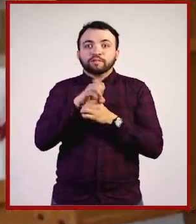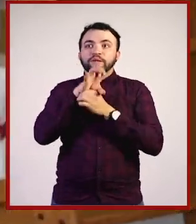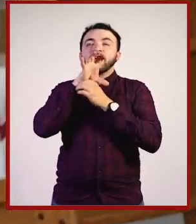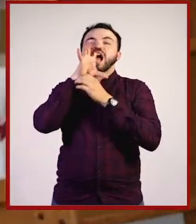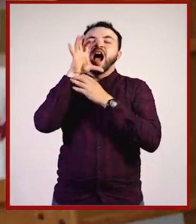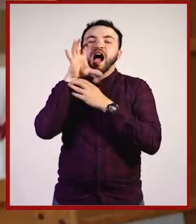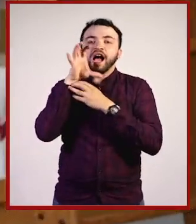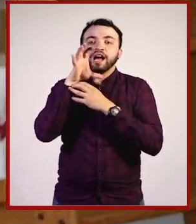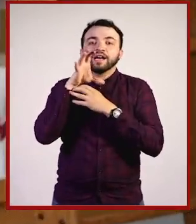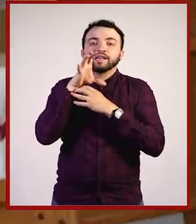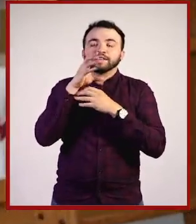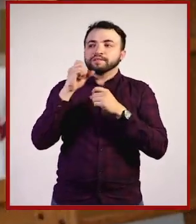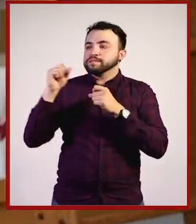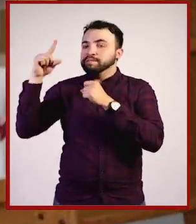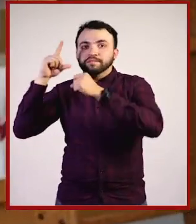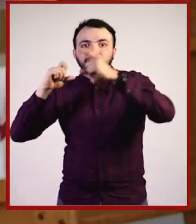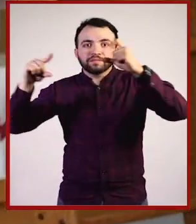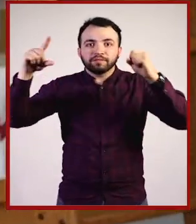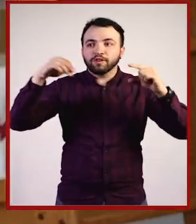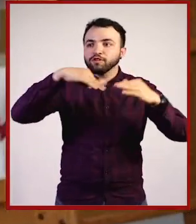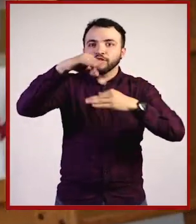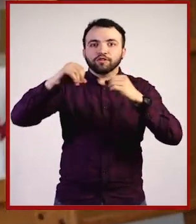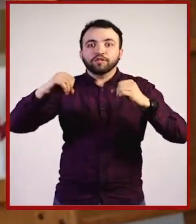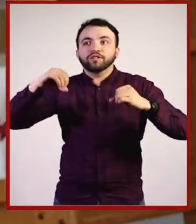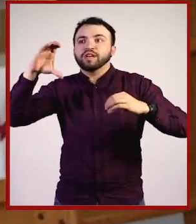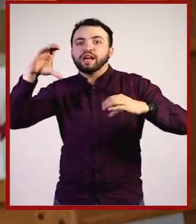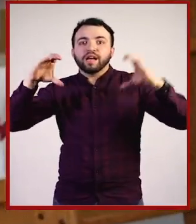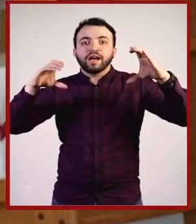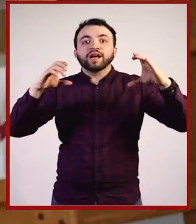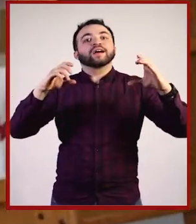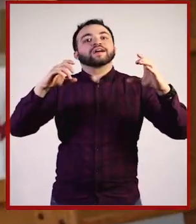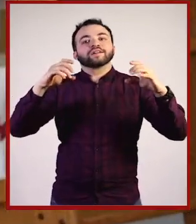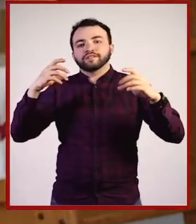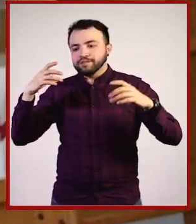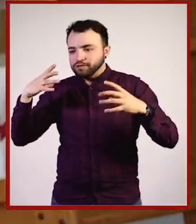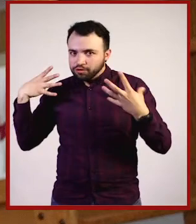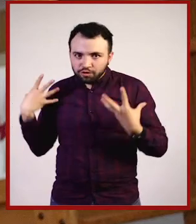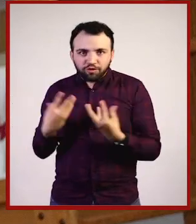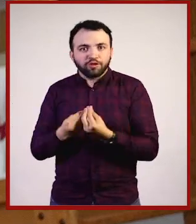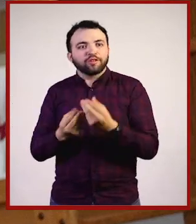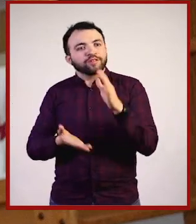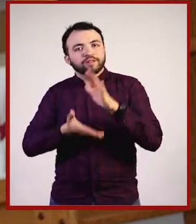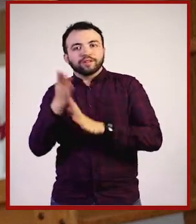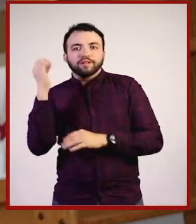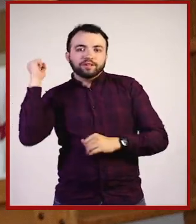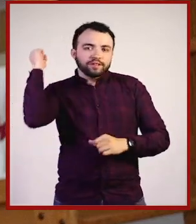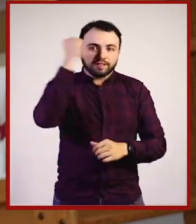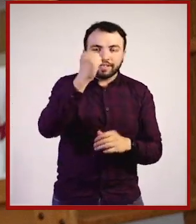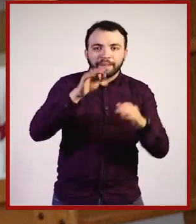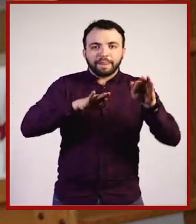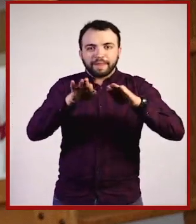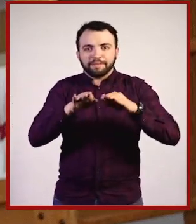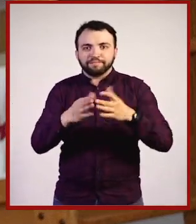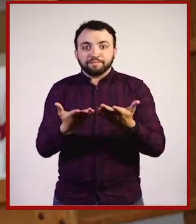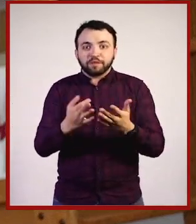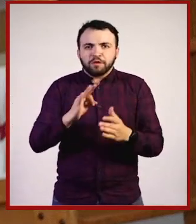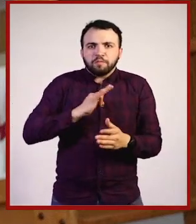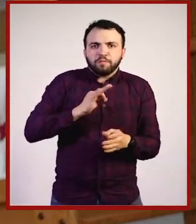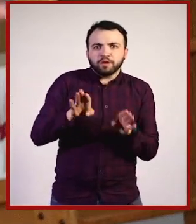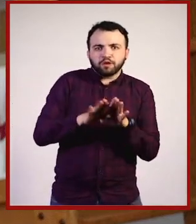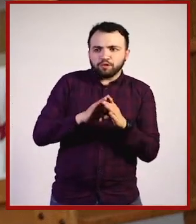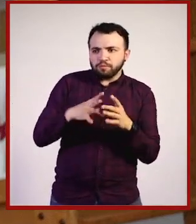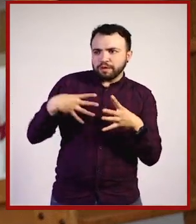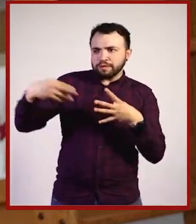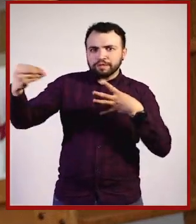Ese es el ser humano. Necesita estar en colectividad. Y así como podemos contagiar el bostezo, podemos contagiar